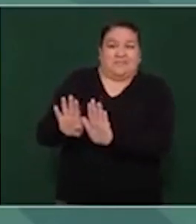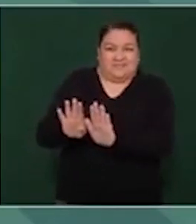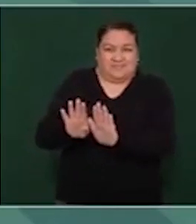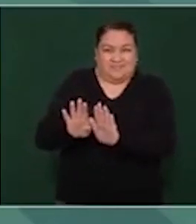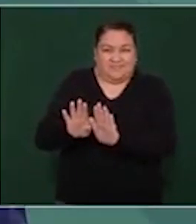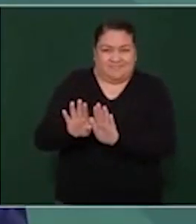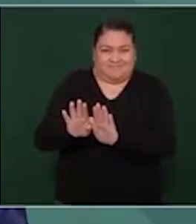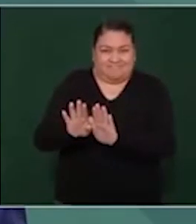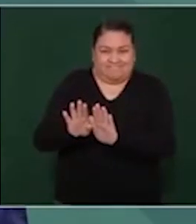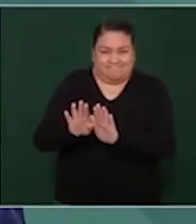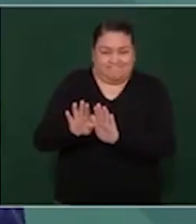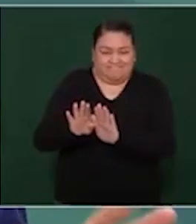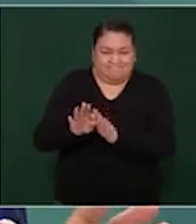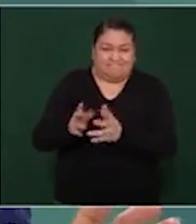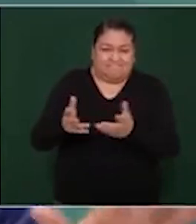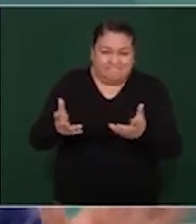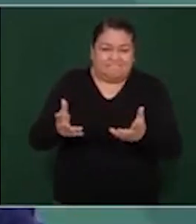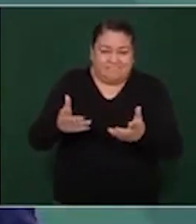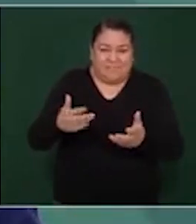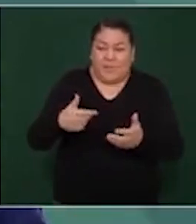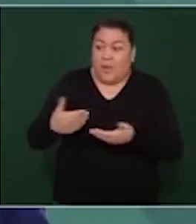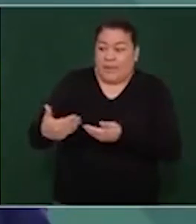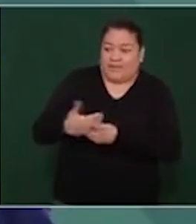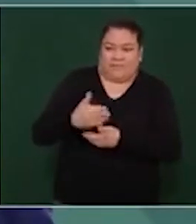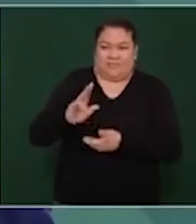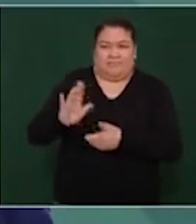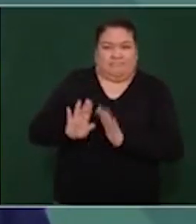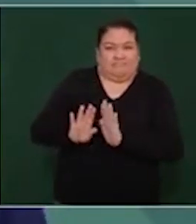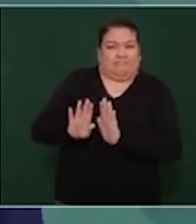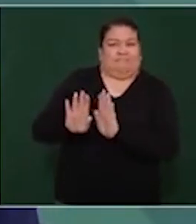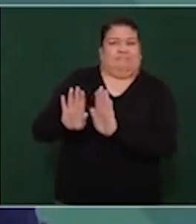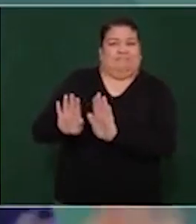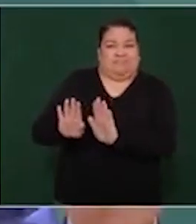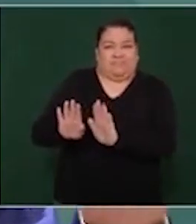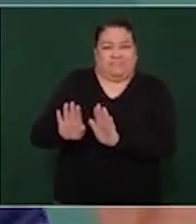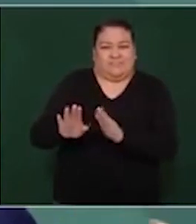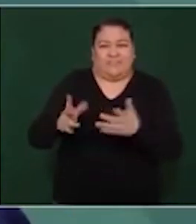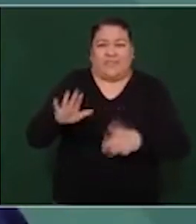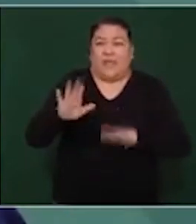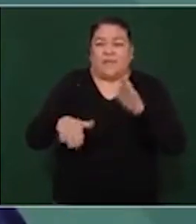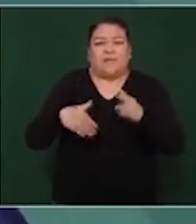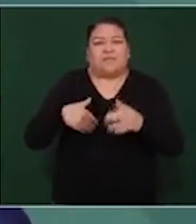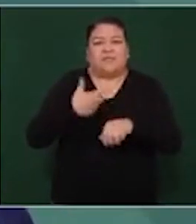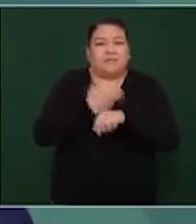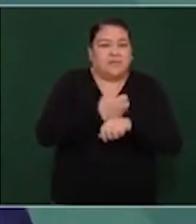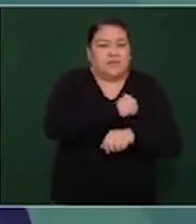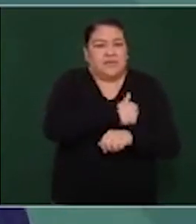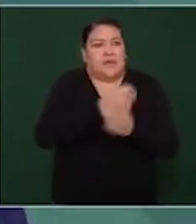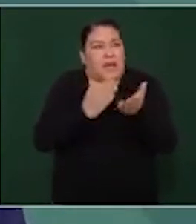rechaza, se evita que lleguen.